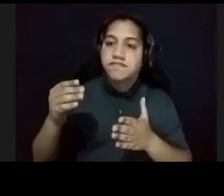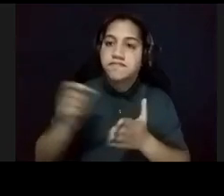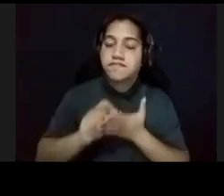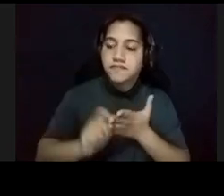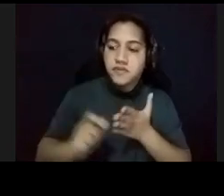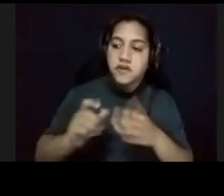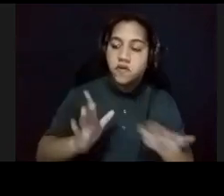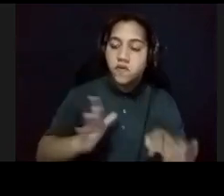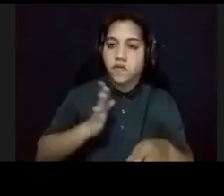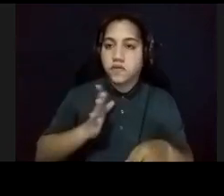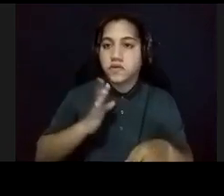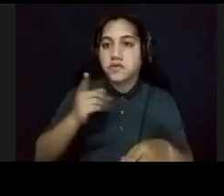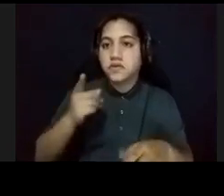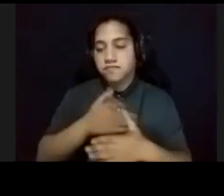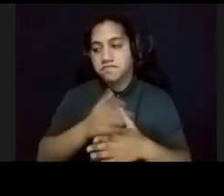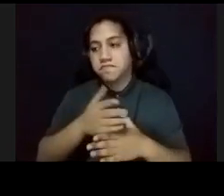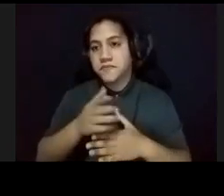él, él me compartió.